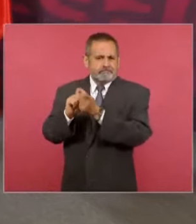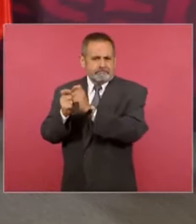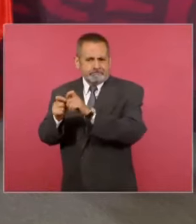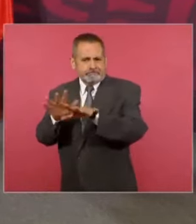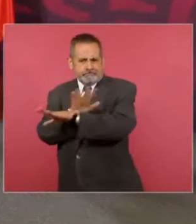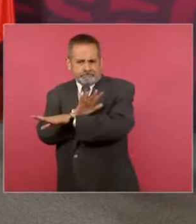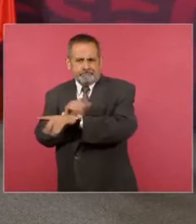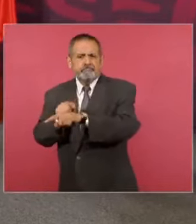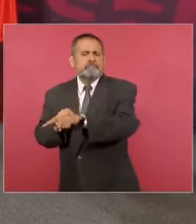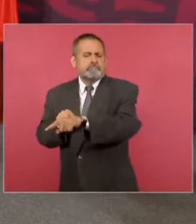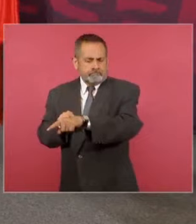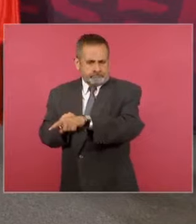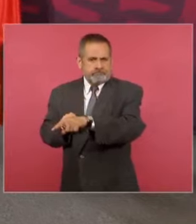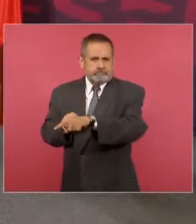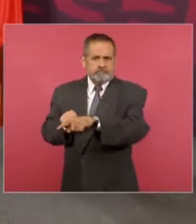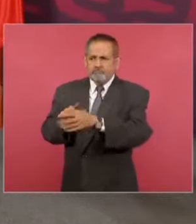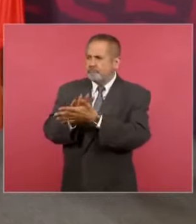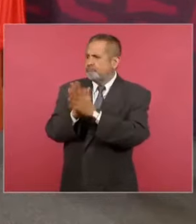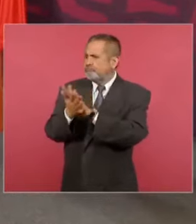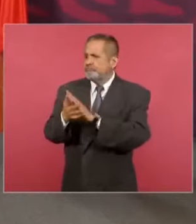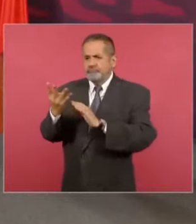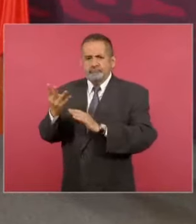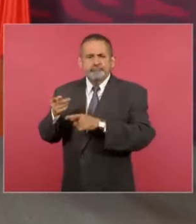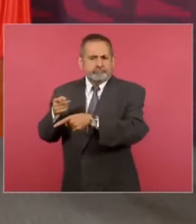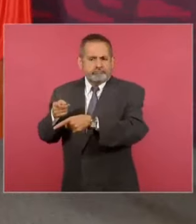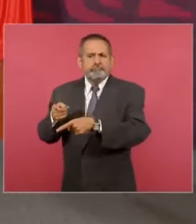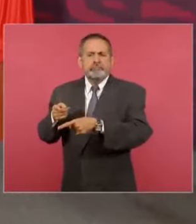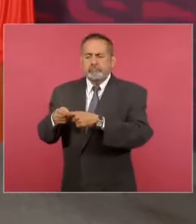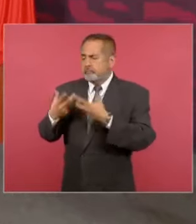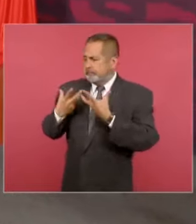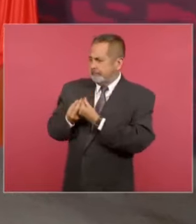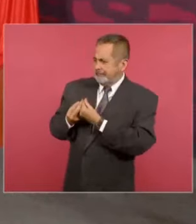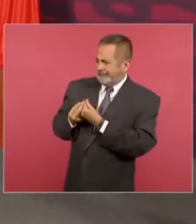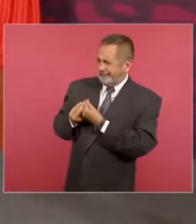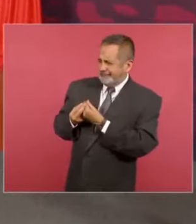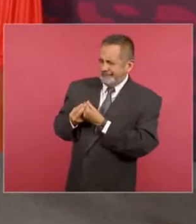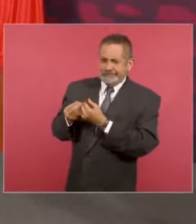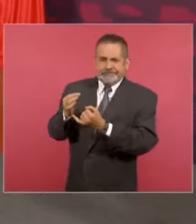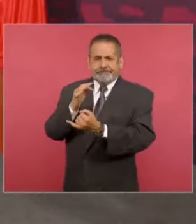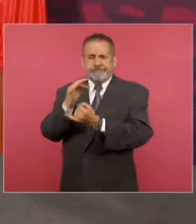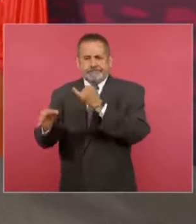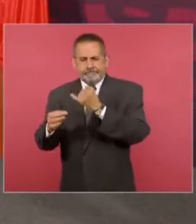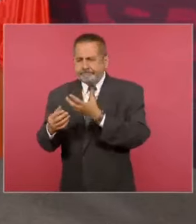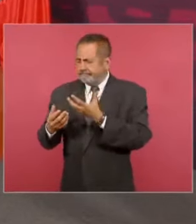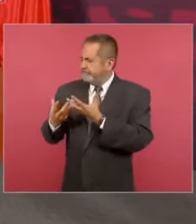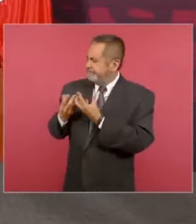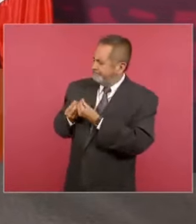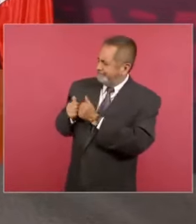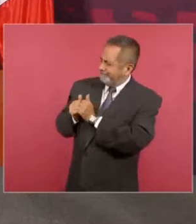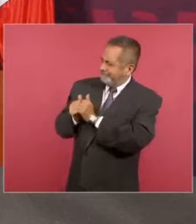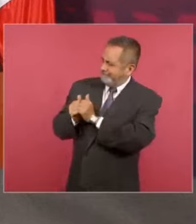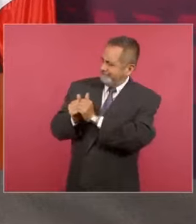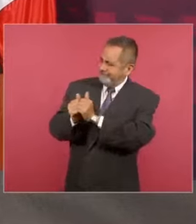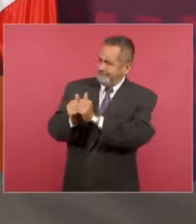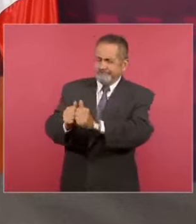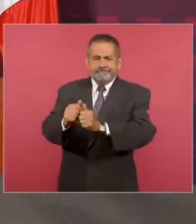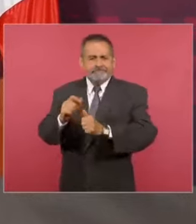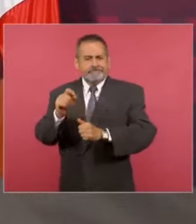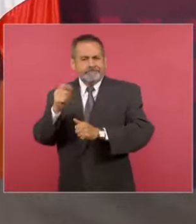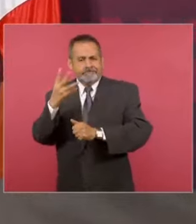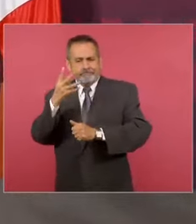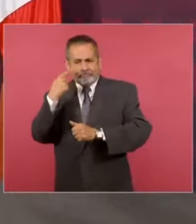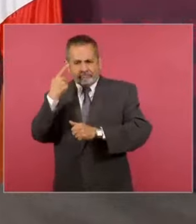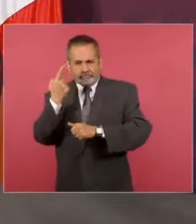hombres que habremos de acompañarlo hasta el último día de su gobierno, nos vamos a dedicar de tiempo completo, 24-7,